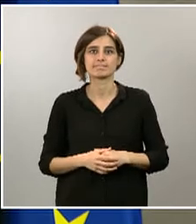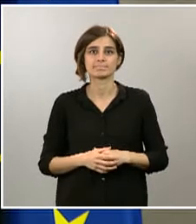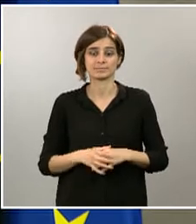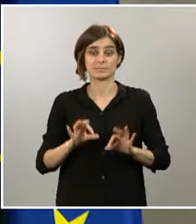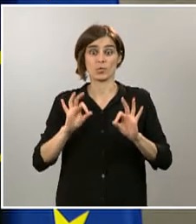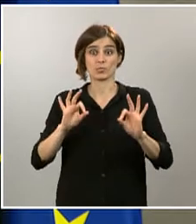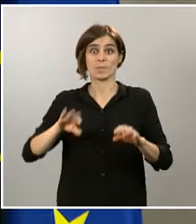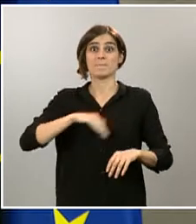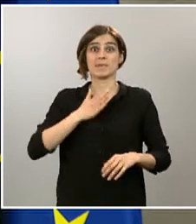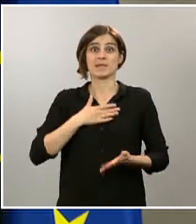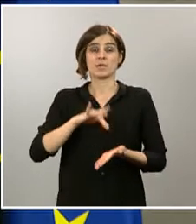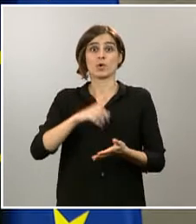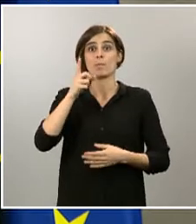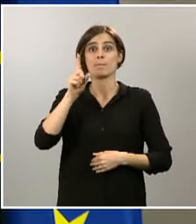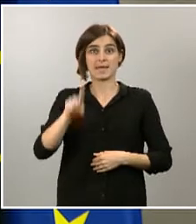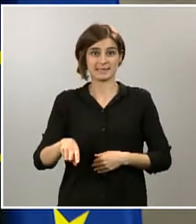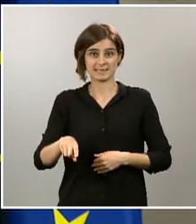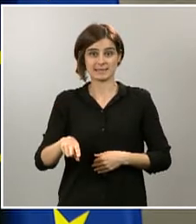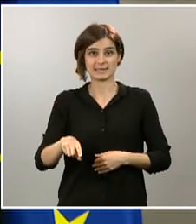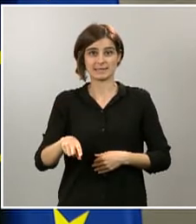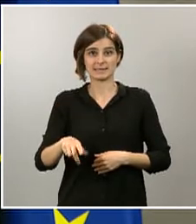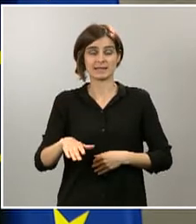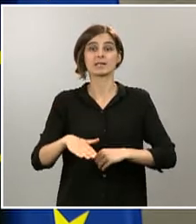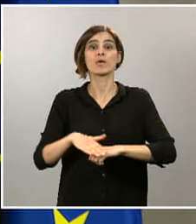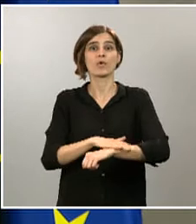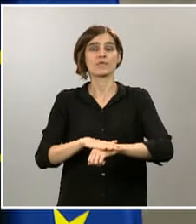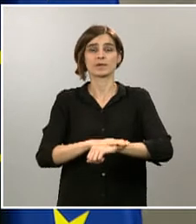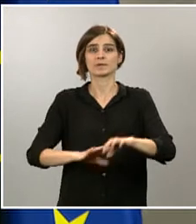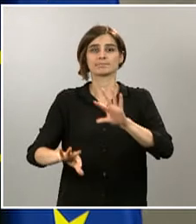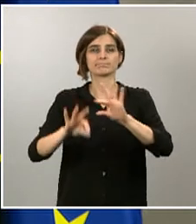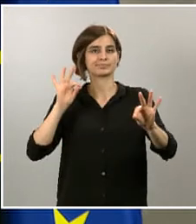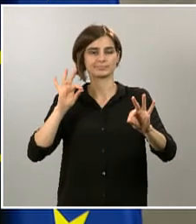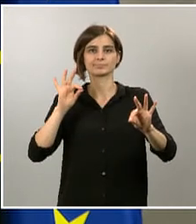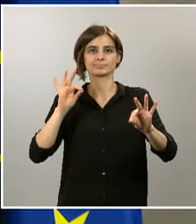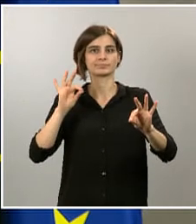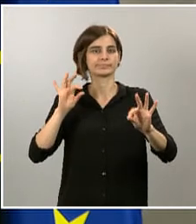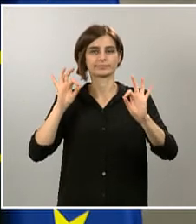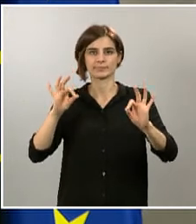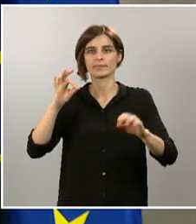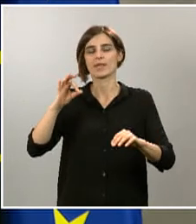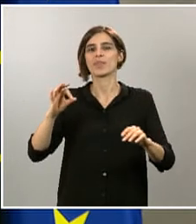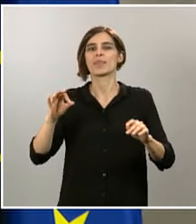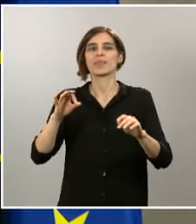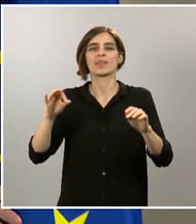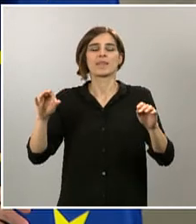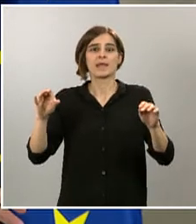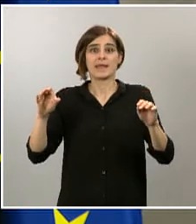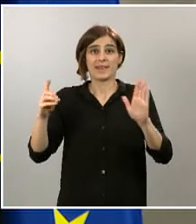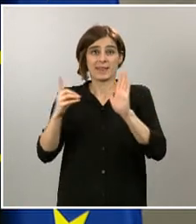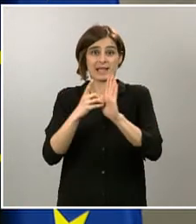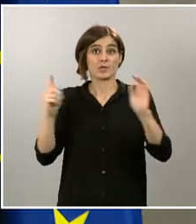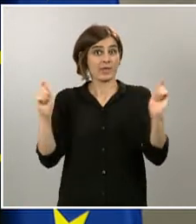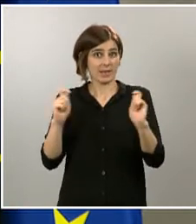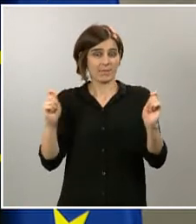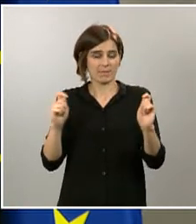desde que el Gobierno adoptó la decisión del decreto de alarma. Con estos datos de hoy, los que hemos venido